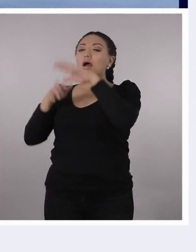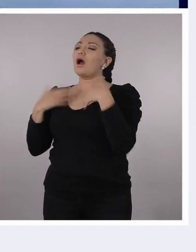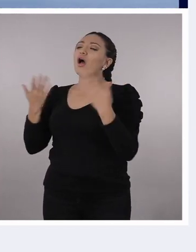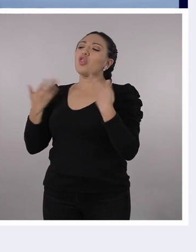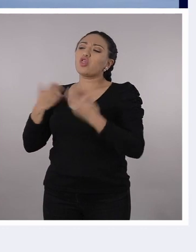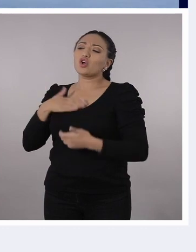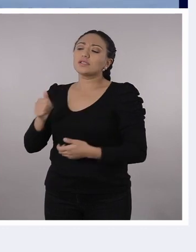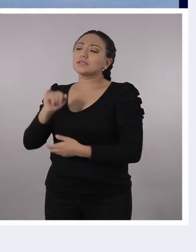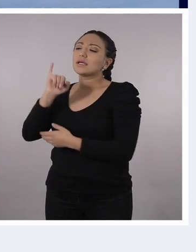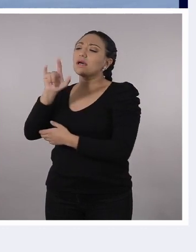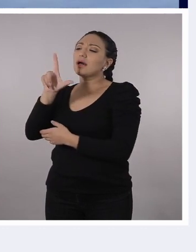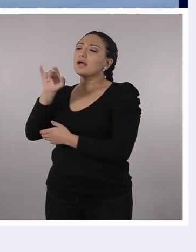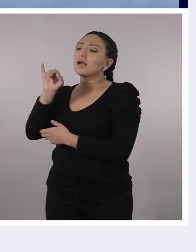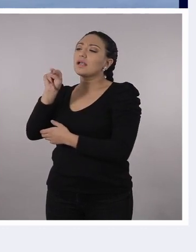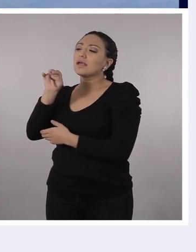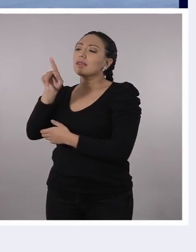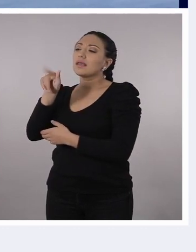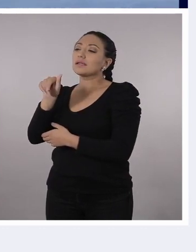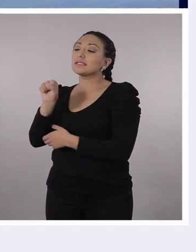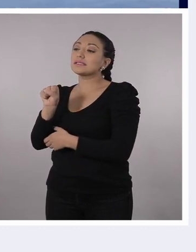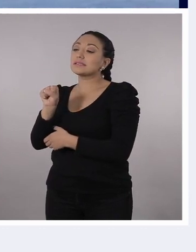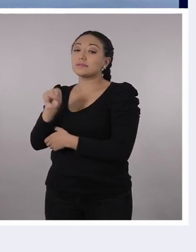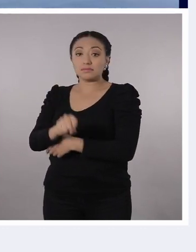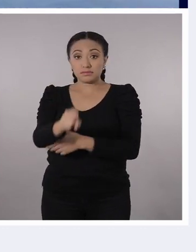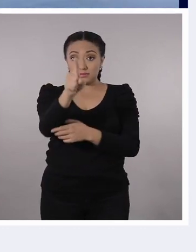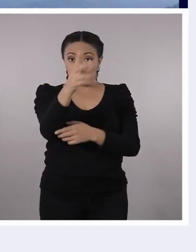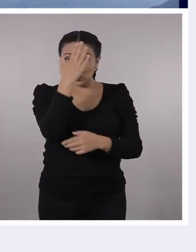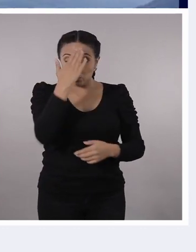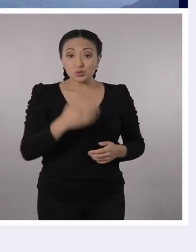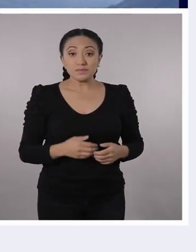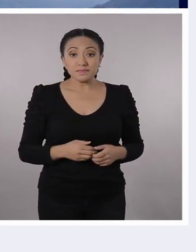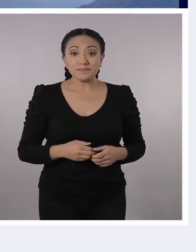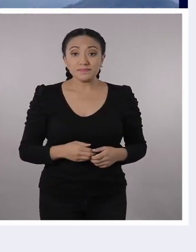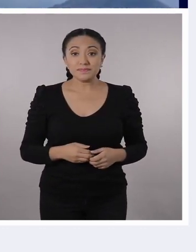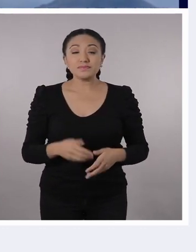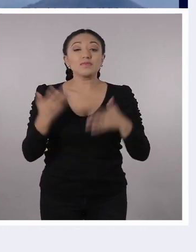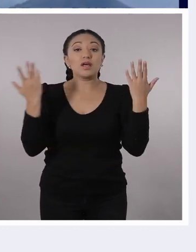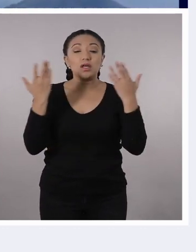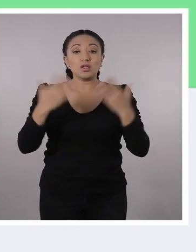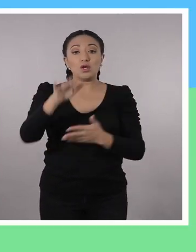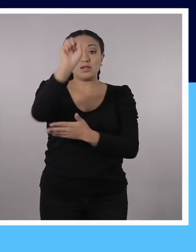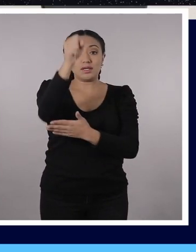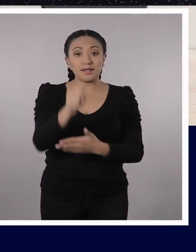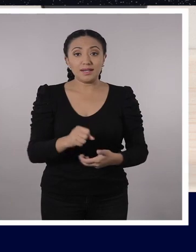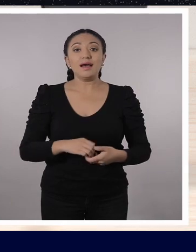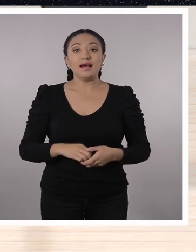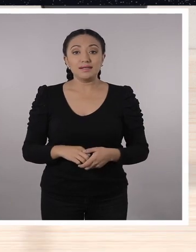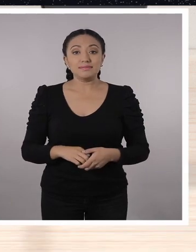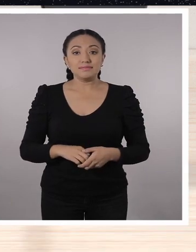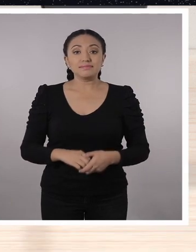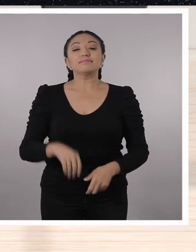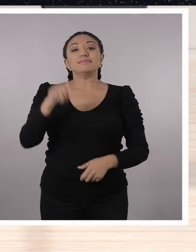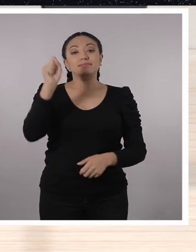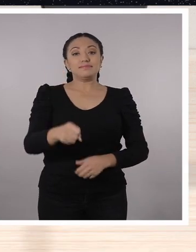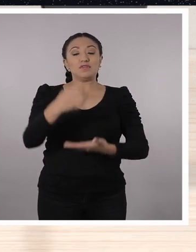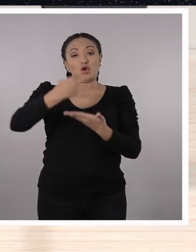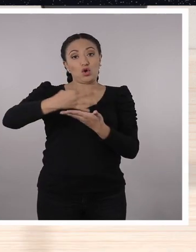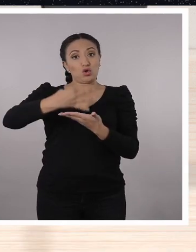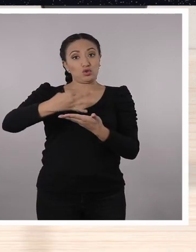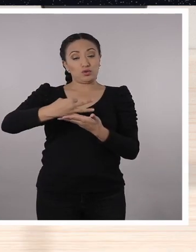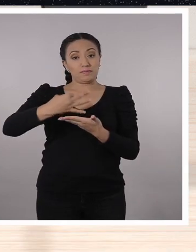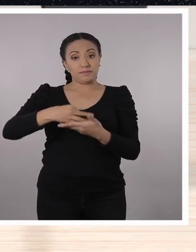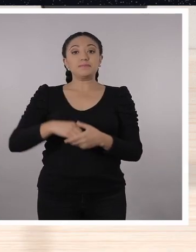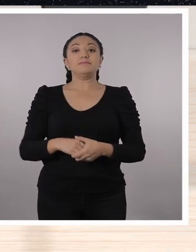provincia están los Ilinizas? Ustedes saben, chicos y chicas. saben, ¿no es cierto? Está en la sierra. Sí, justamente, en